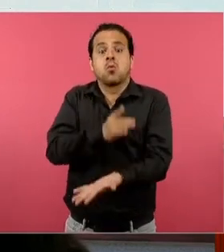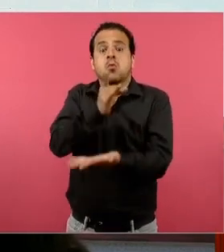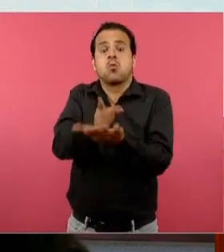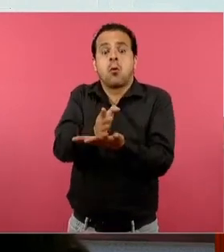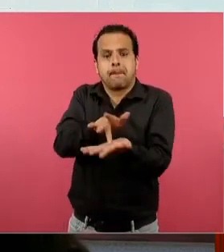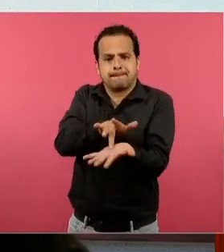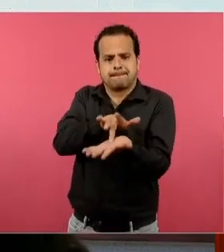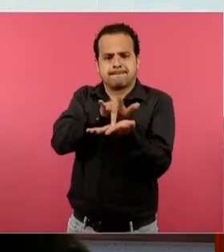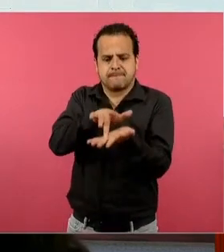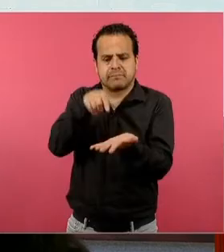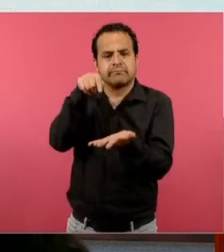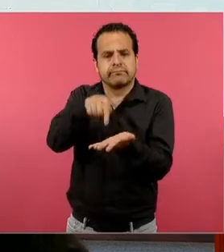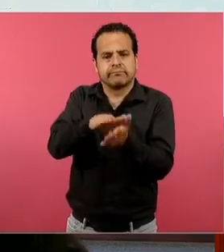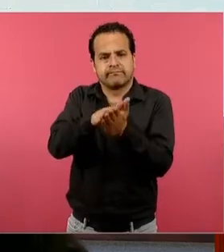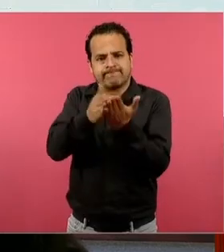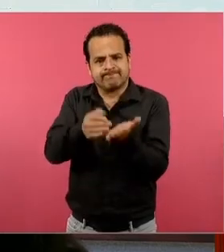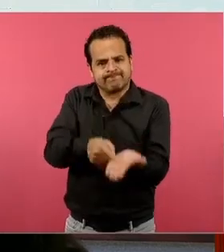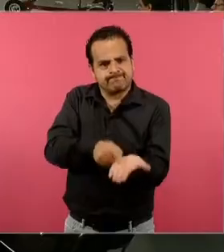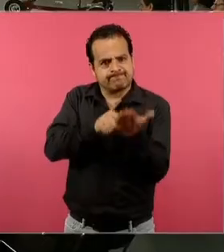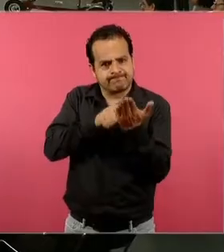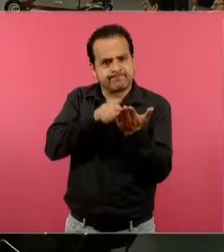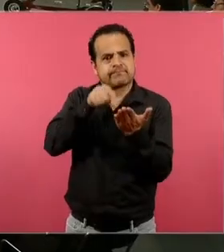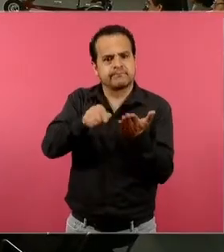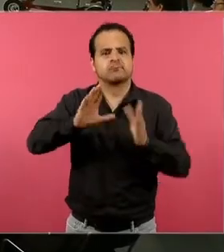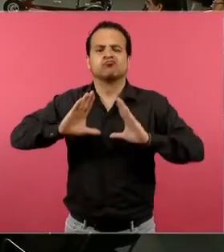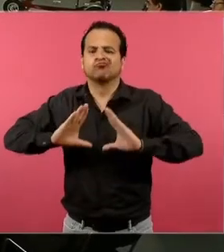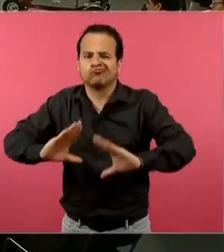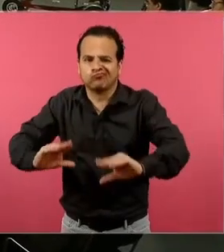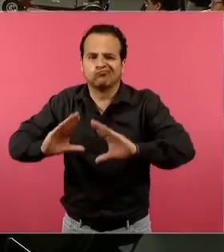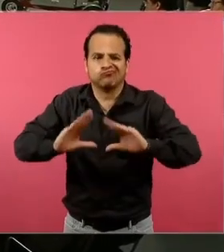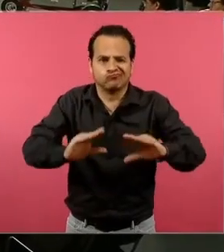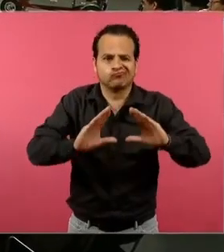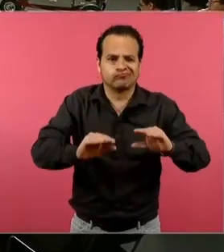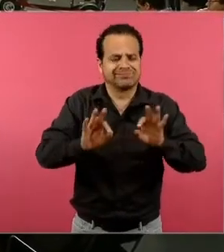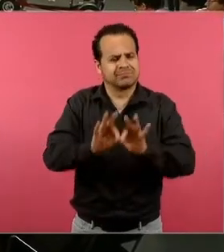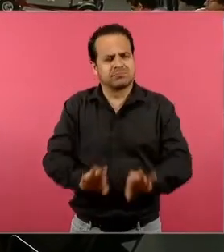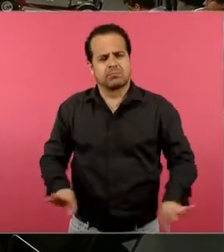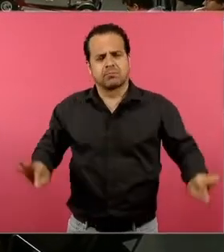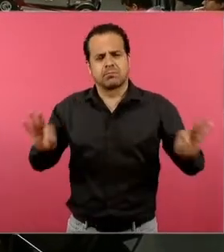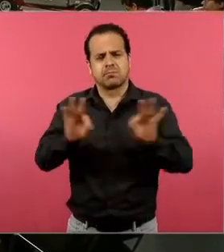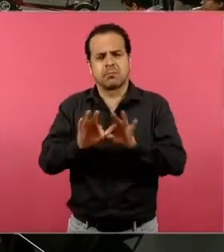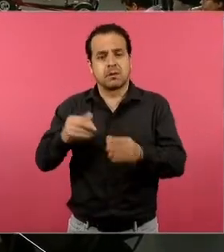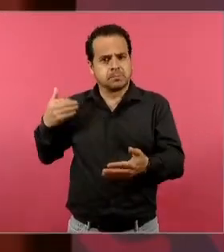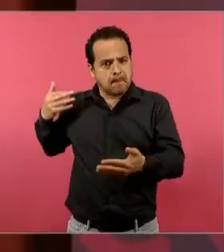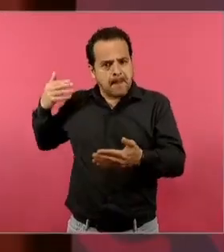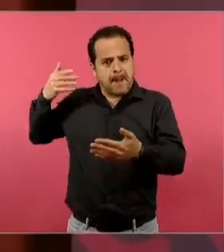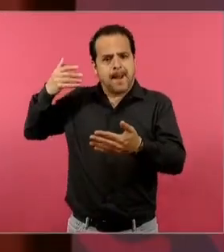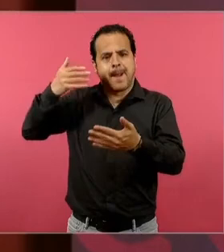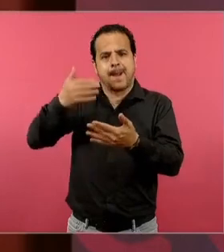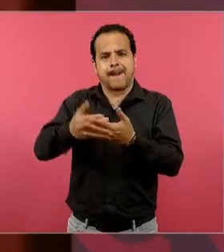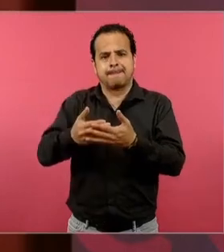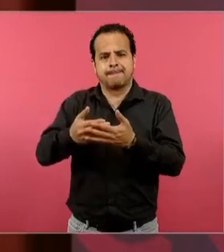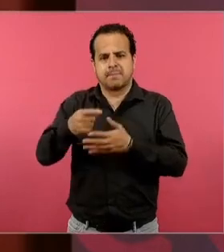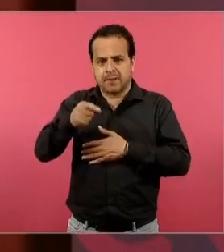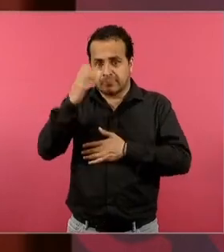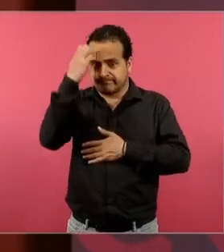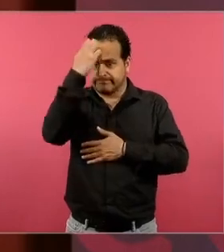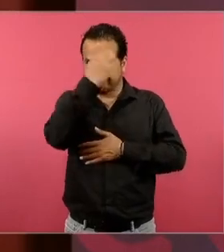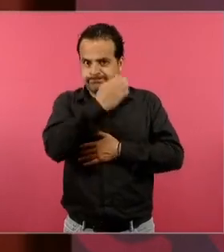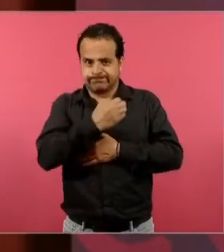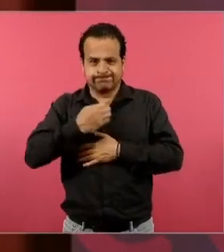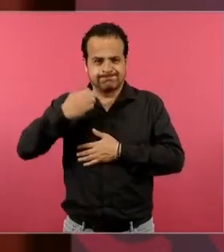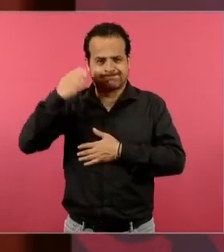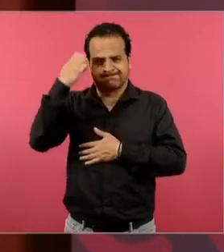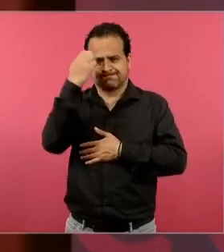Esto es importante porque a lo largo de todo el proyecto se lleva a cabo una evaluación formativa en donde se esté revisando